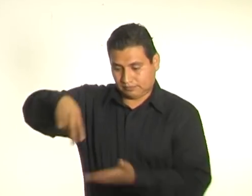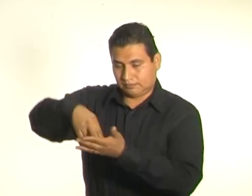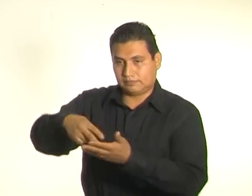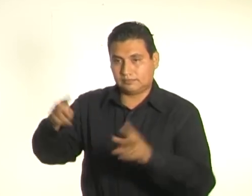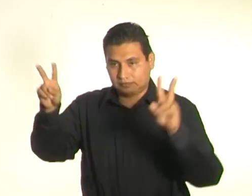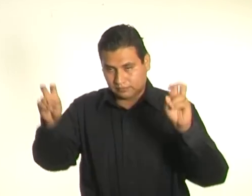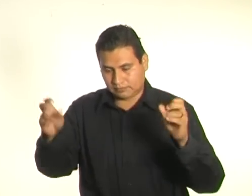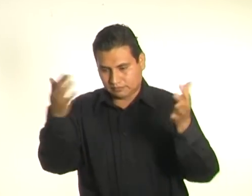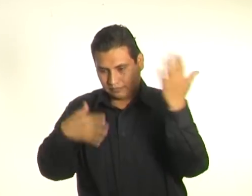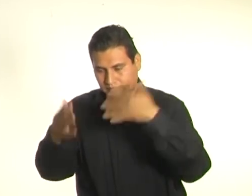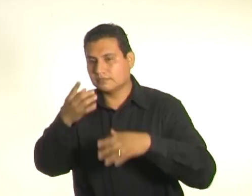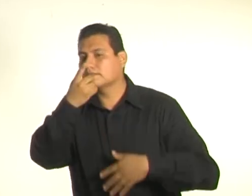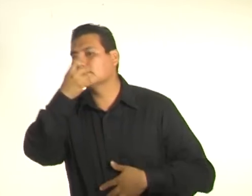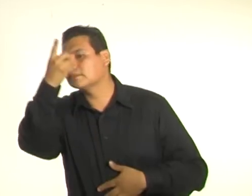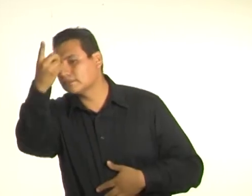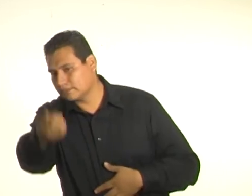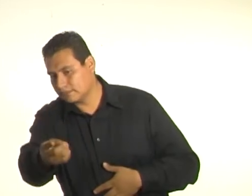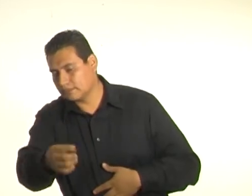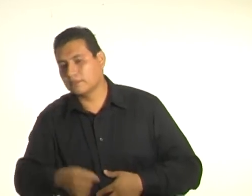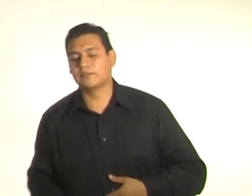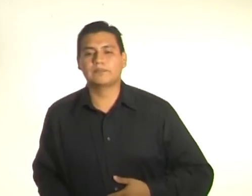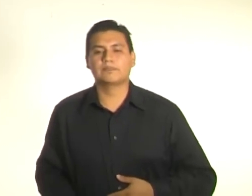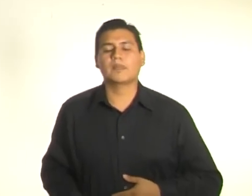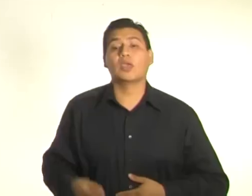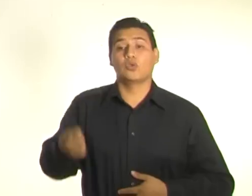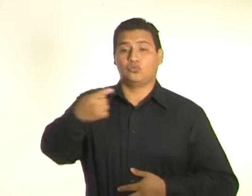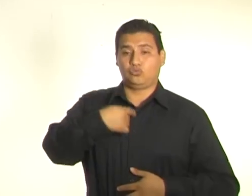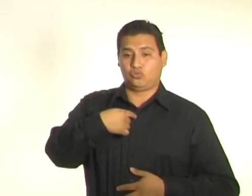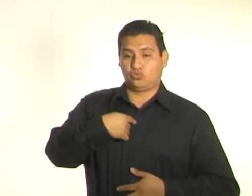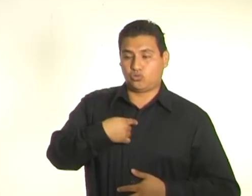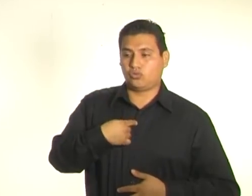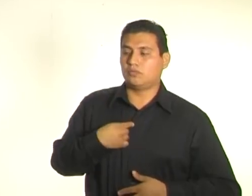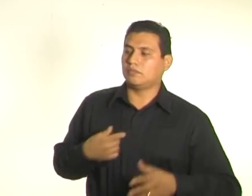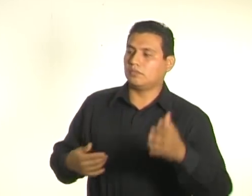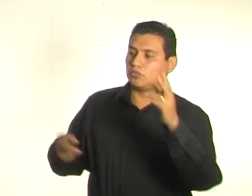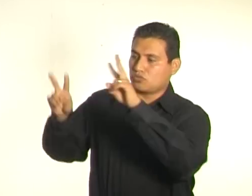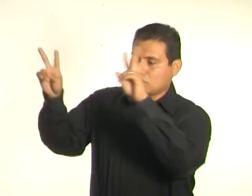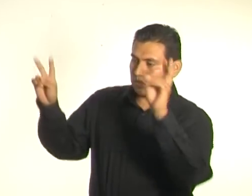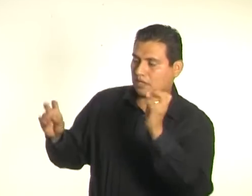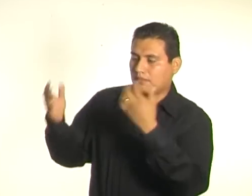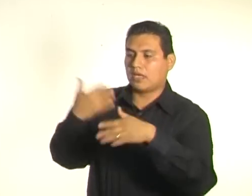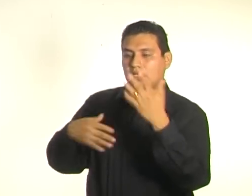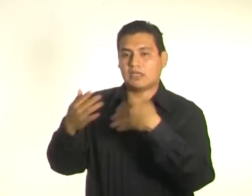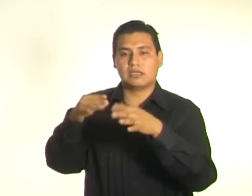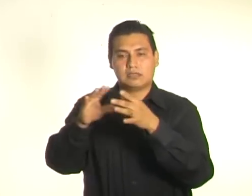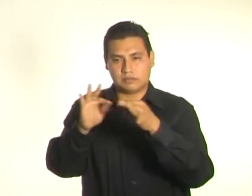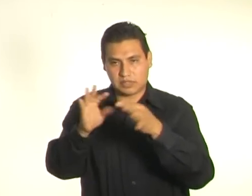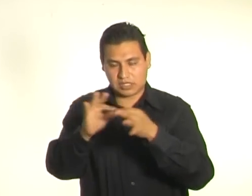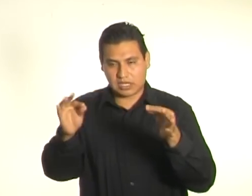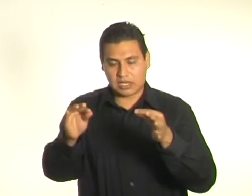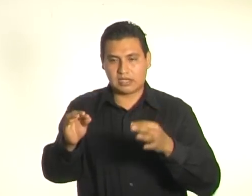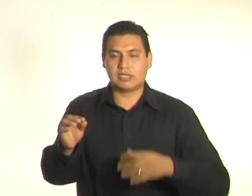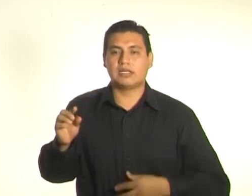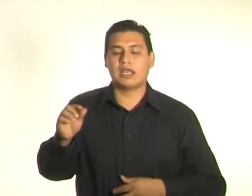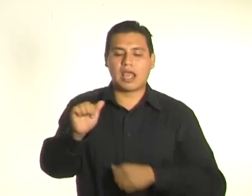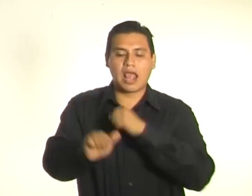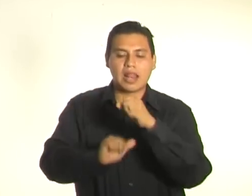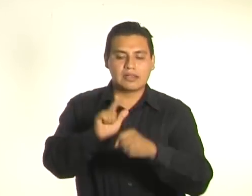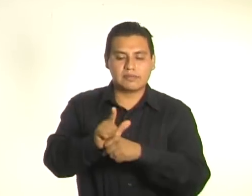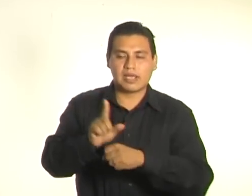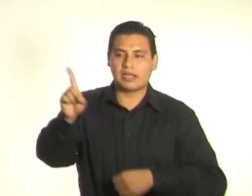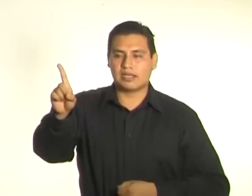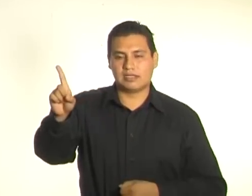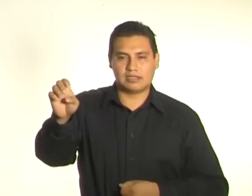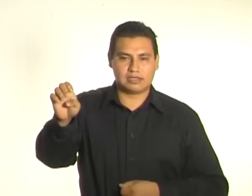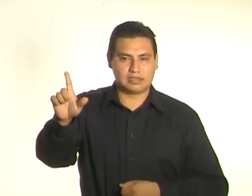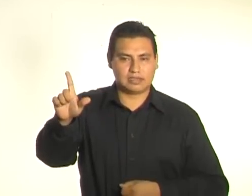Yo voy a hablar acerca de los delfines, por ejemplo. Esta es otra frase que también nos ayuda